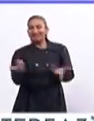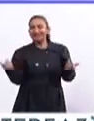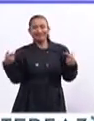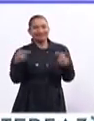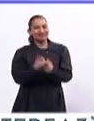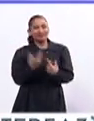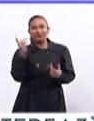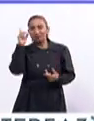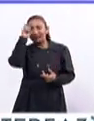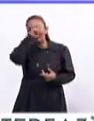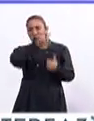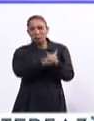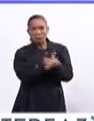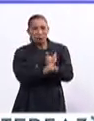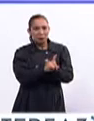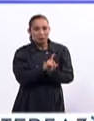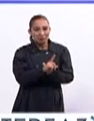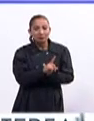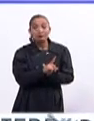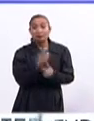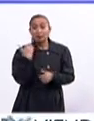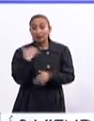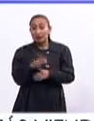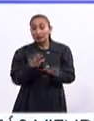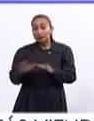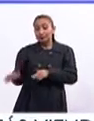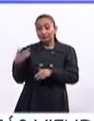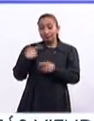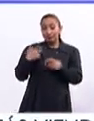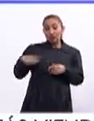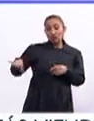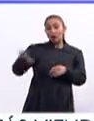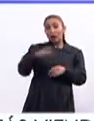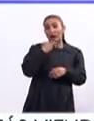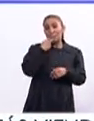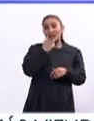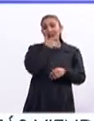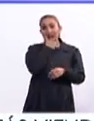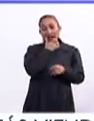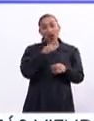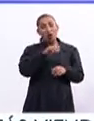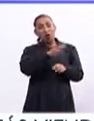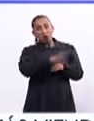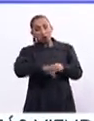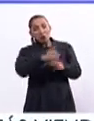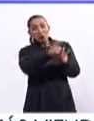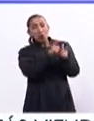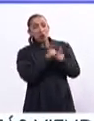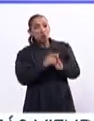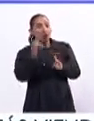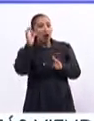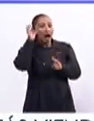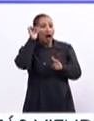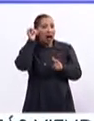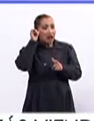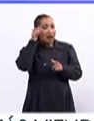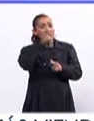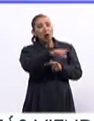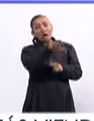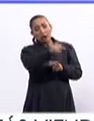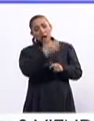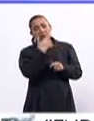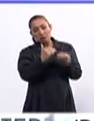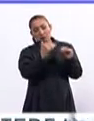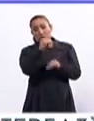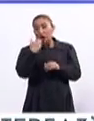definitivamente vas a tener una verdadera crisis. Mientras que la población anglo, la población asiática, la población afroamericana tenía mejores